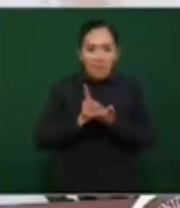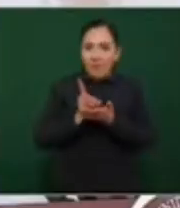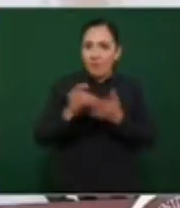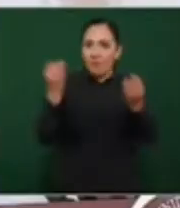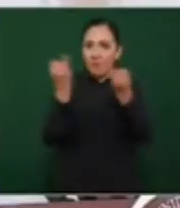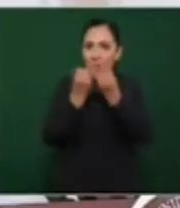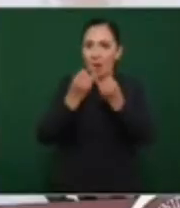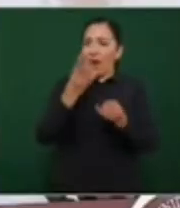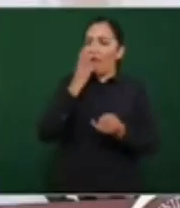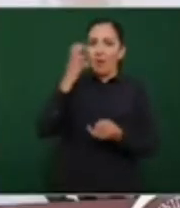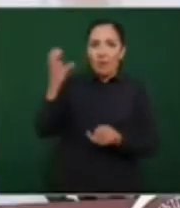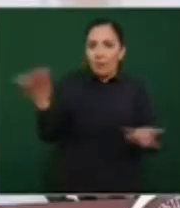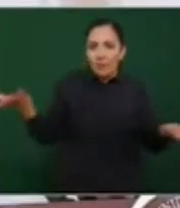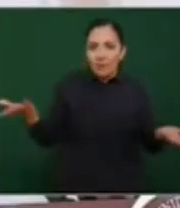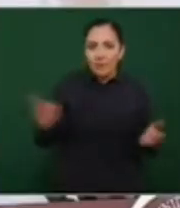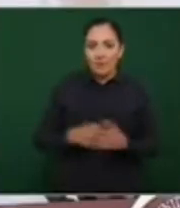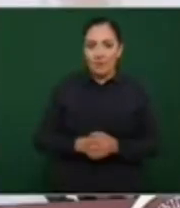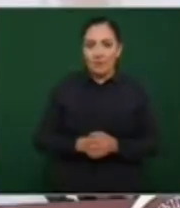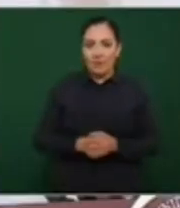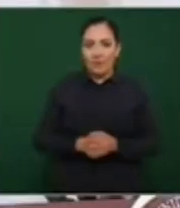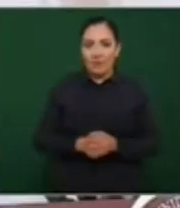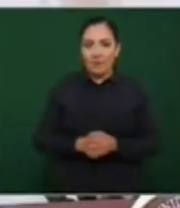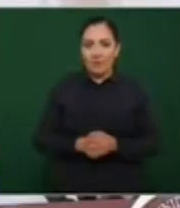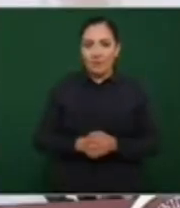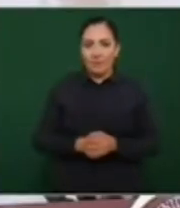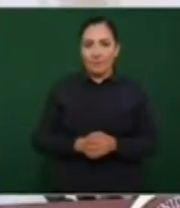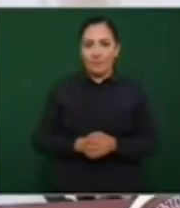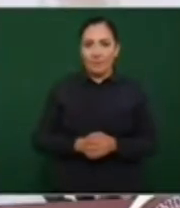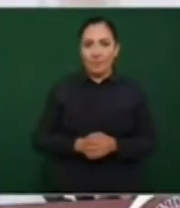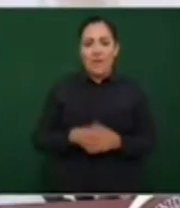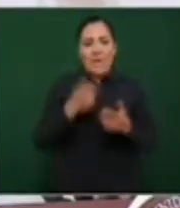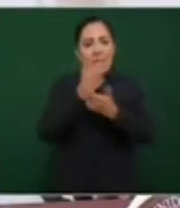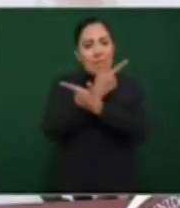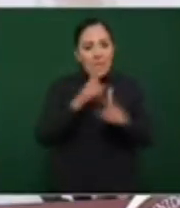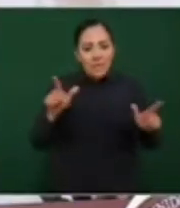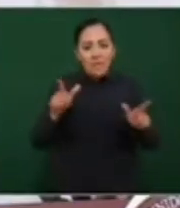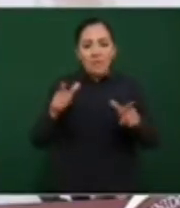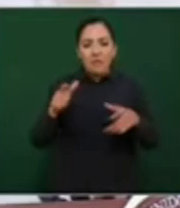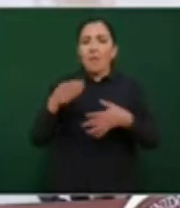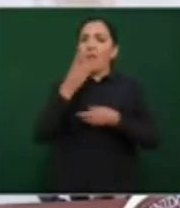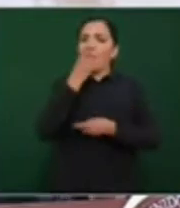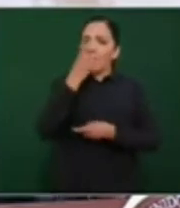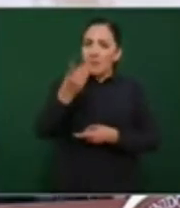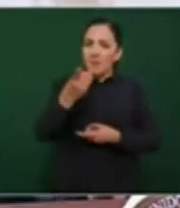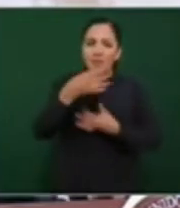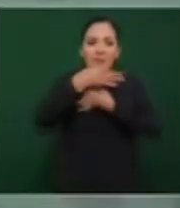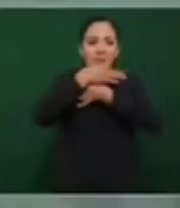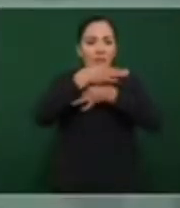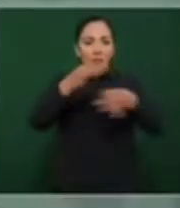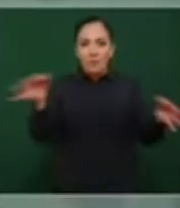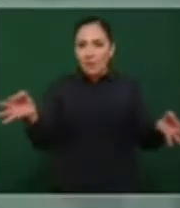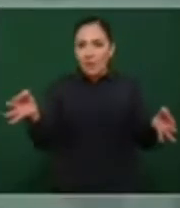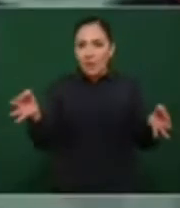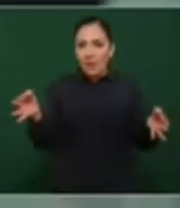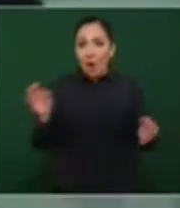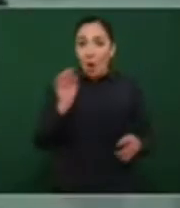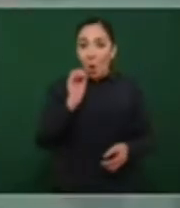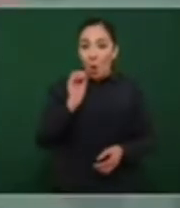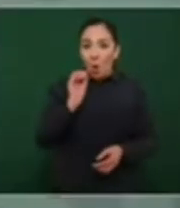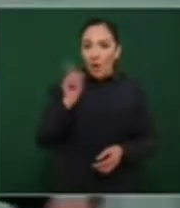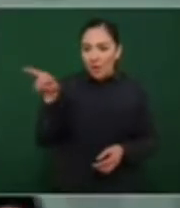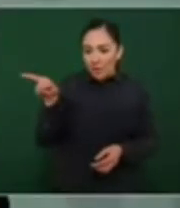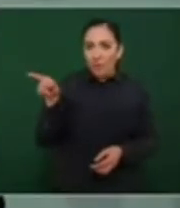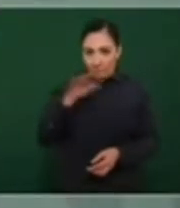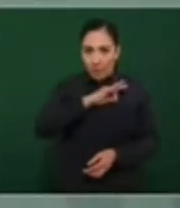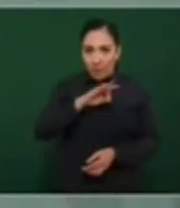o la libertad de expresión aplica para unos y